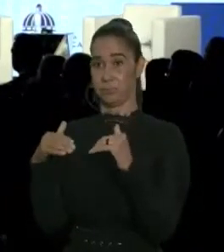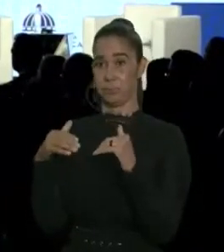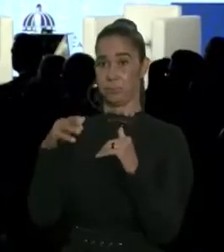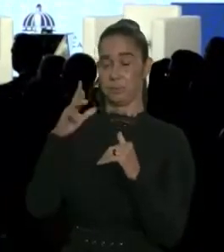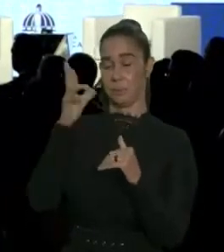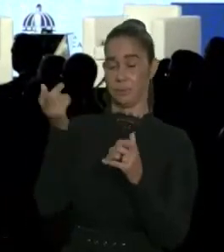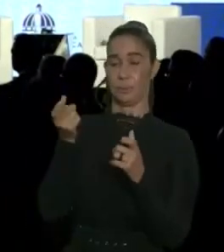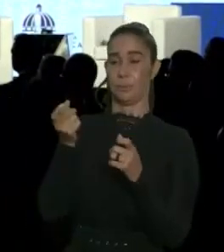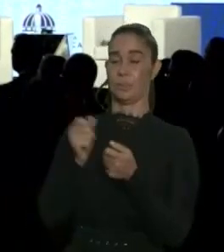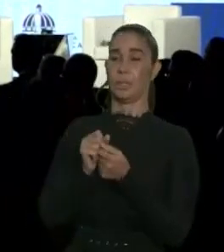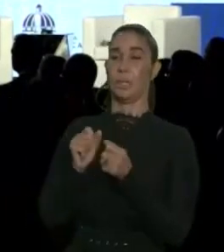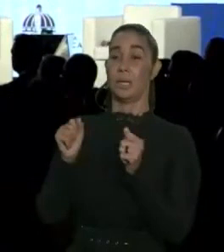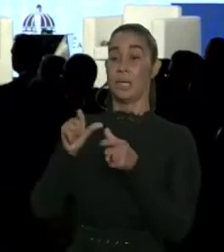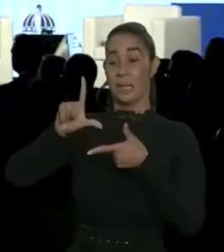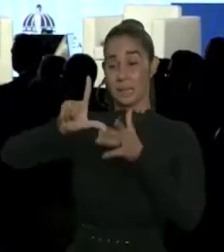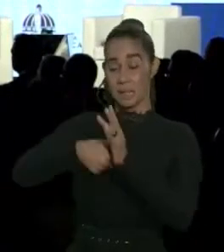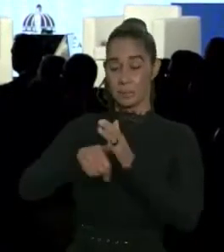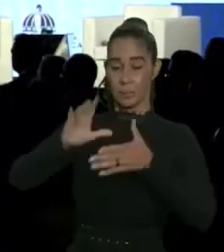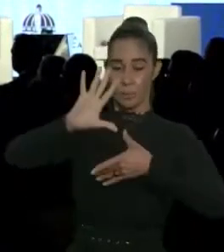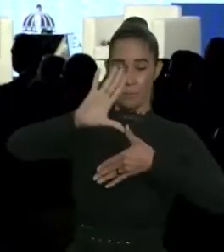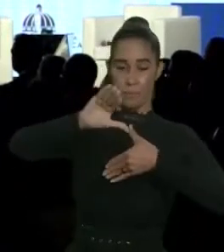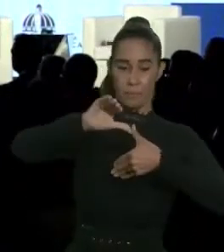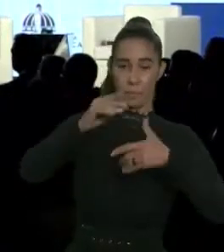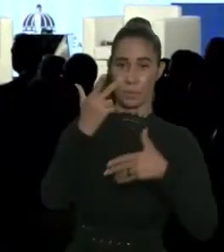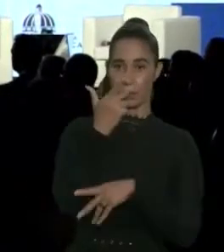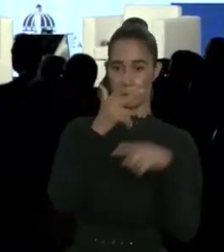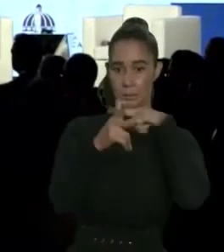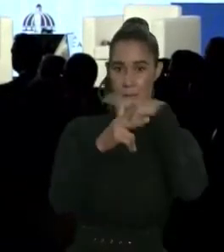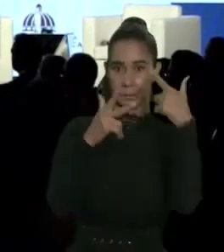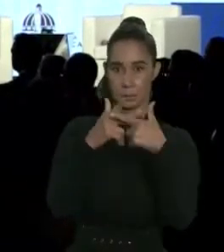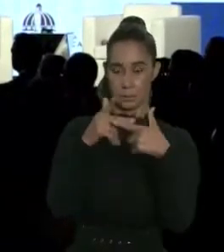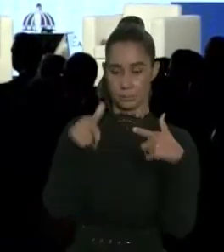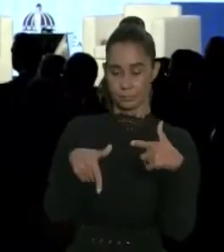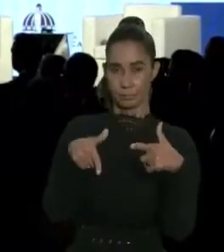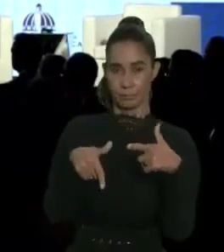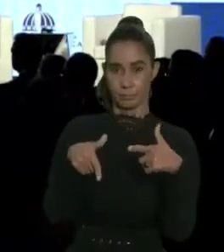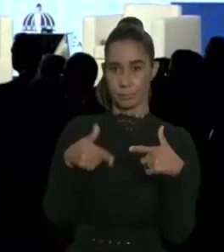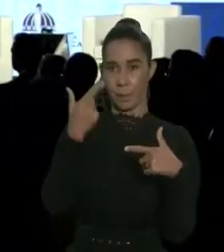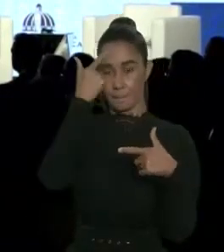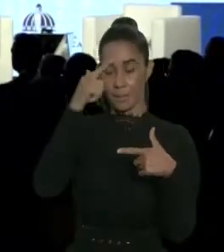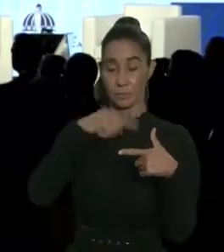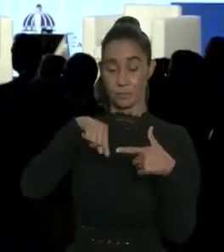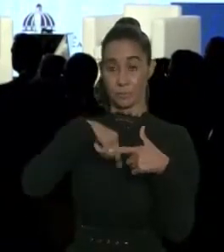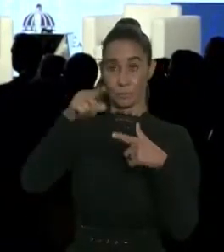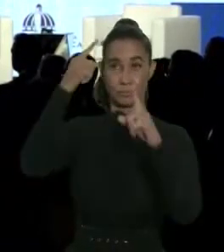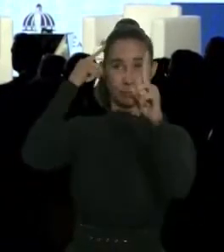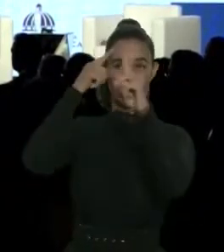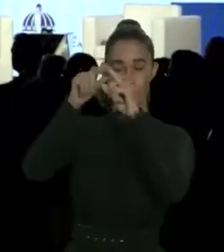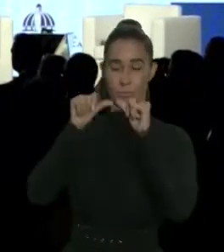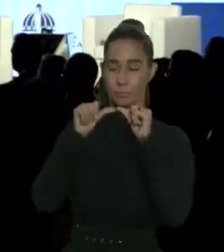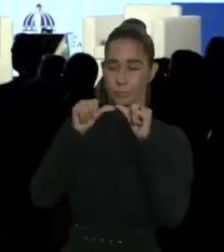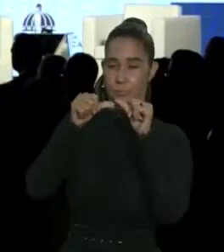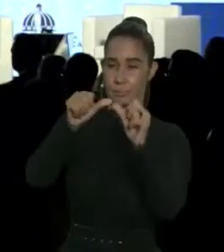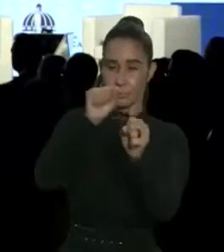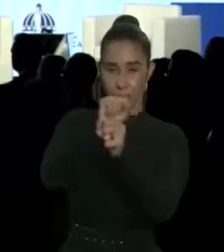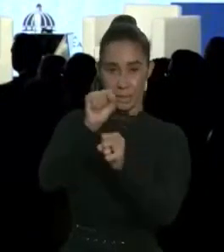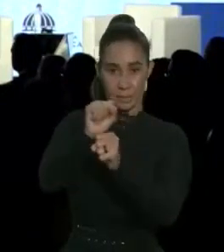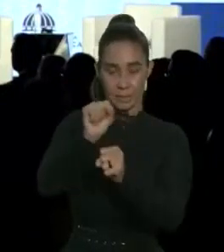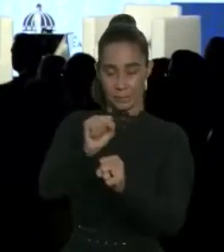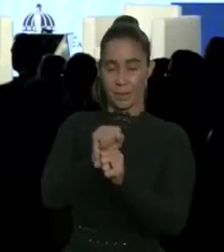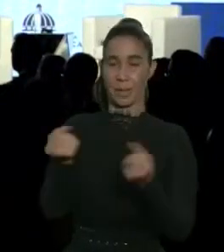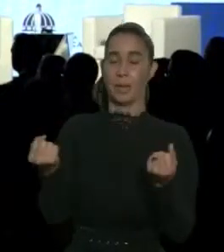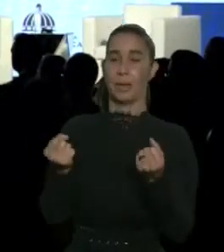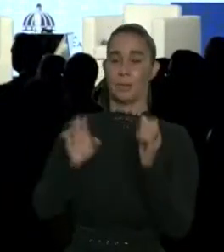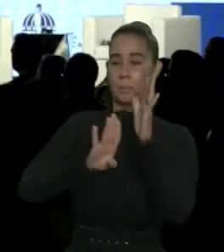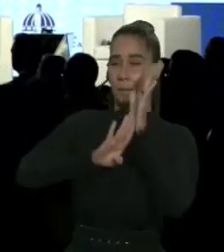y los efectos del huracán Fiona. En este escenario, nuestro objetivo se enmarca en seguir trabajando por continuar la